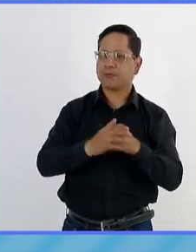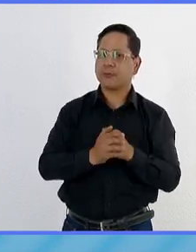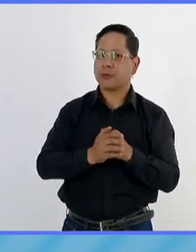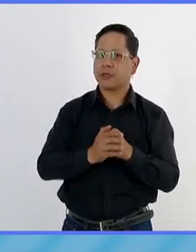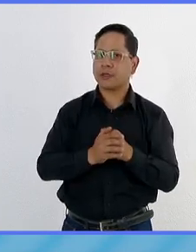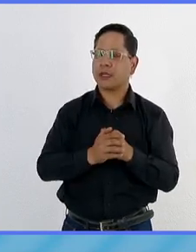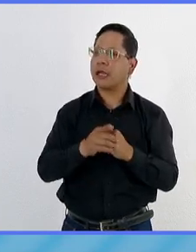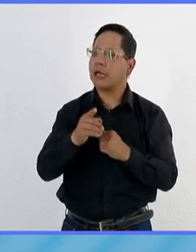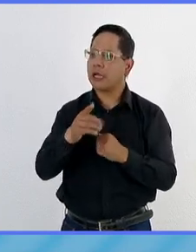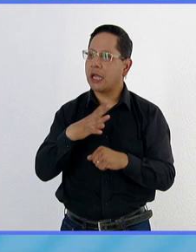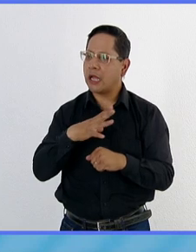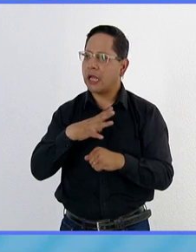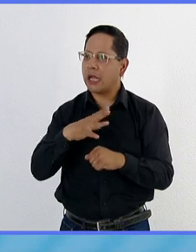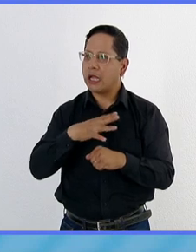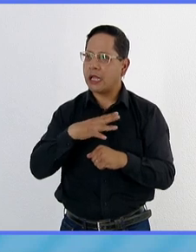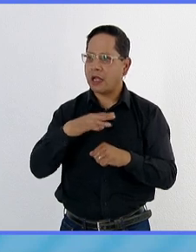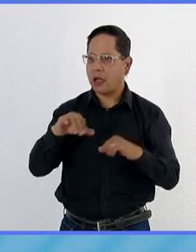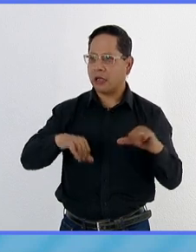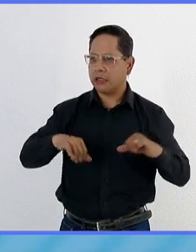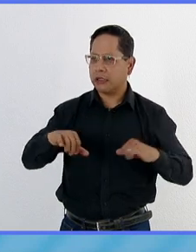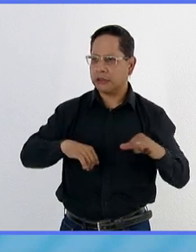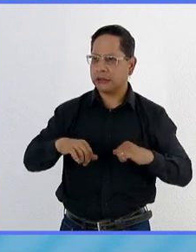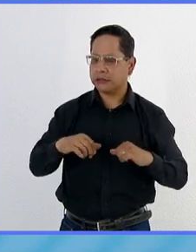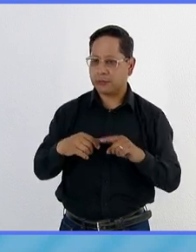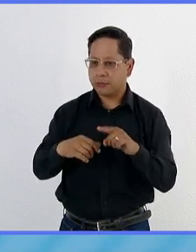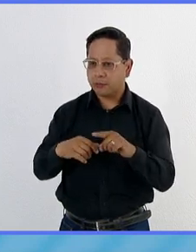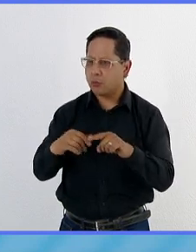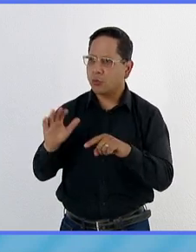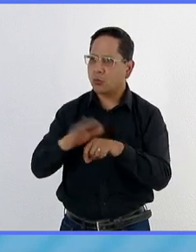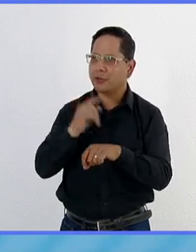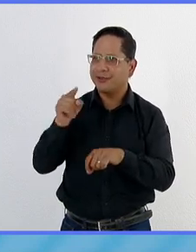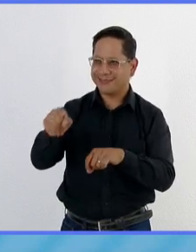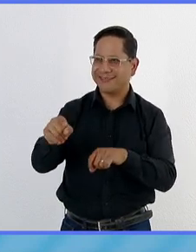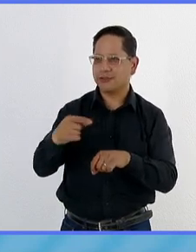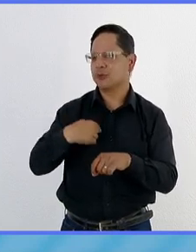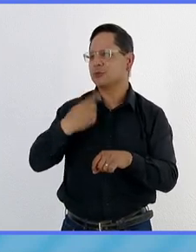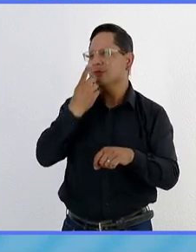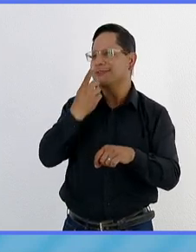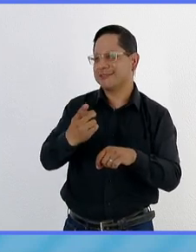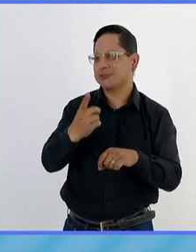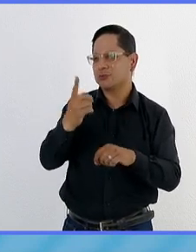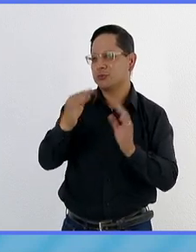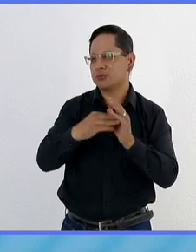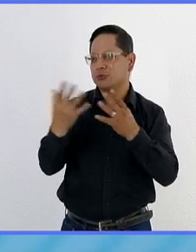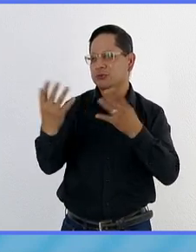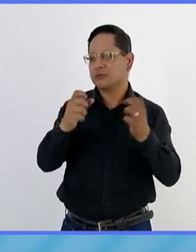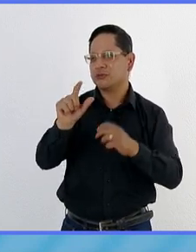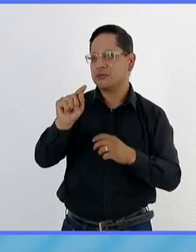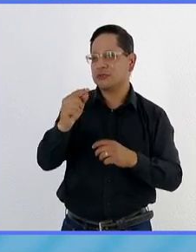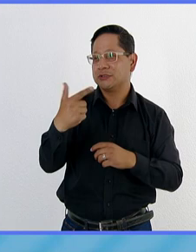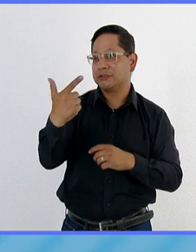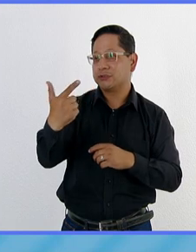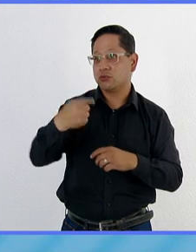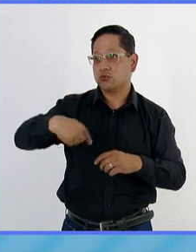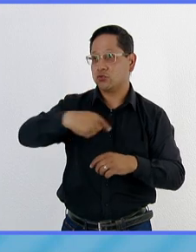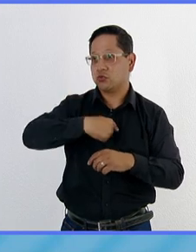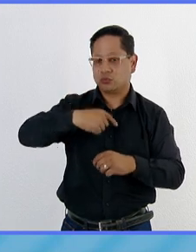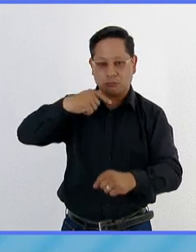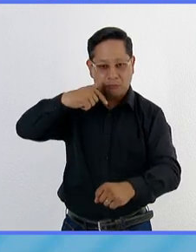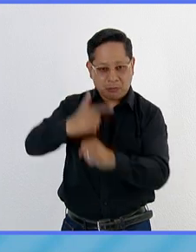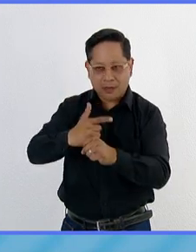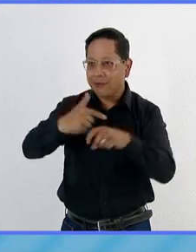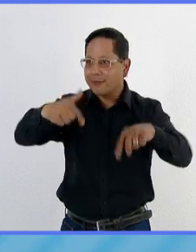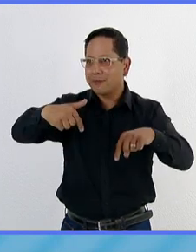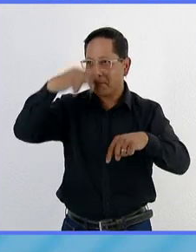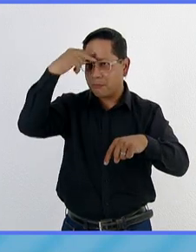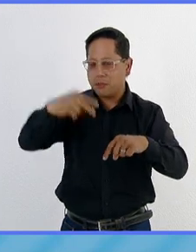tenemos nosotros nuestras actividades, porque en esa región, como te decía, en 1977, nosotros la detectamos en